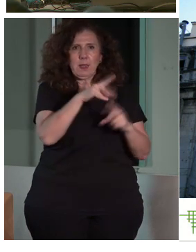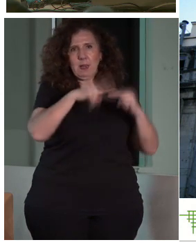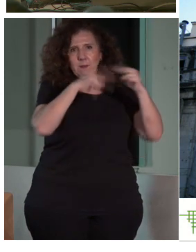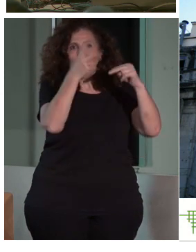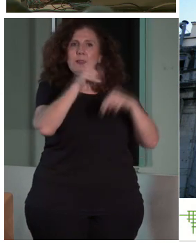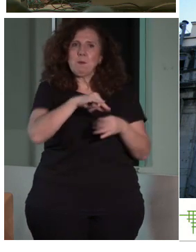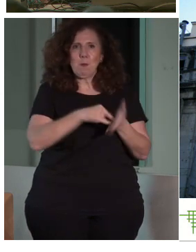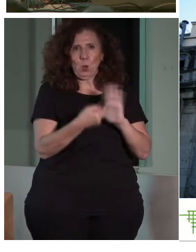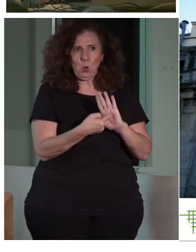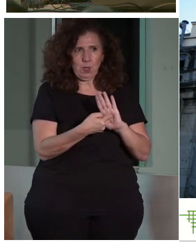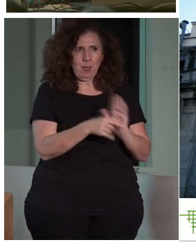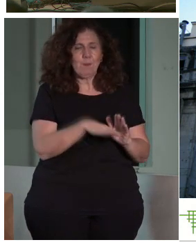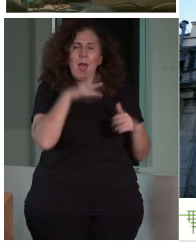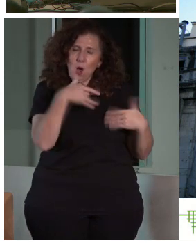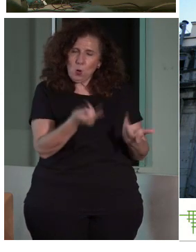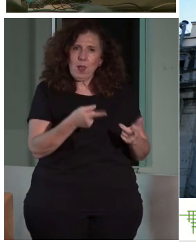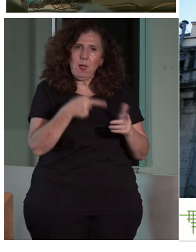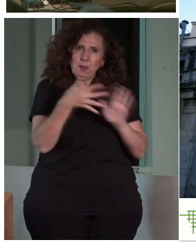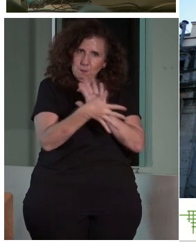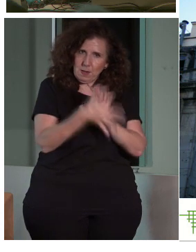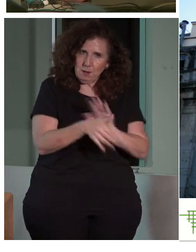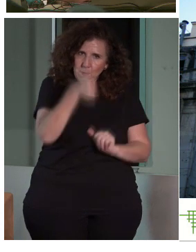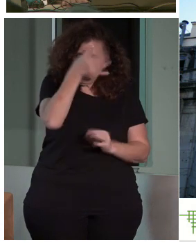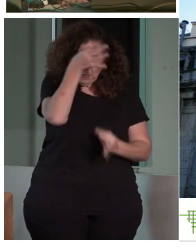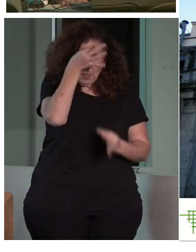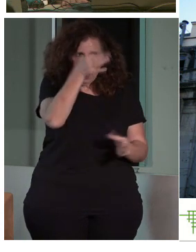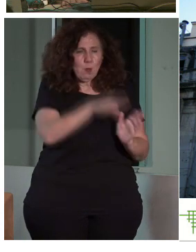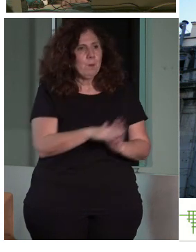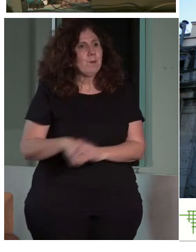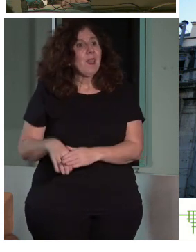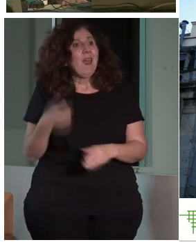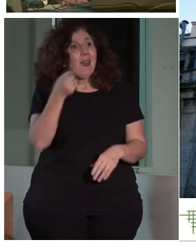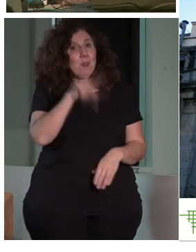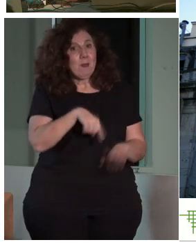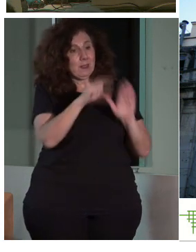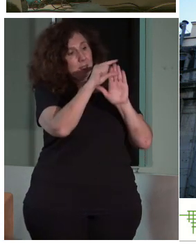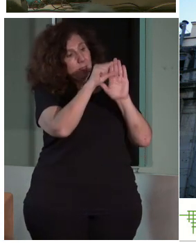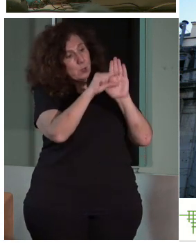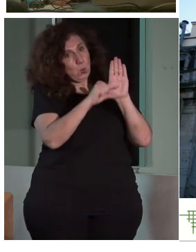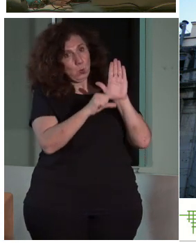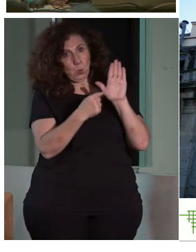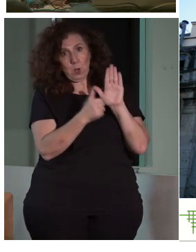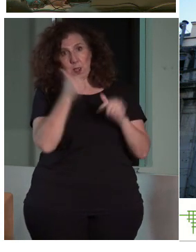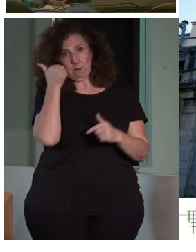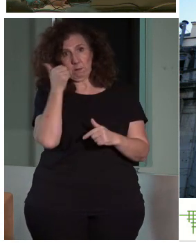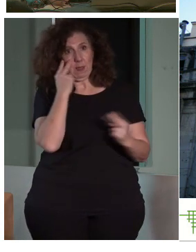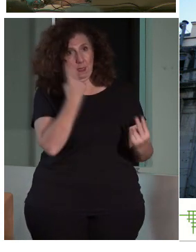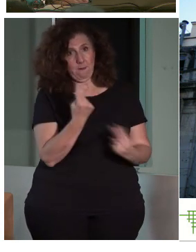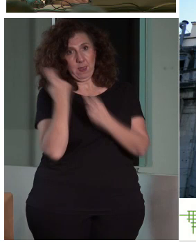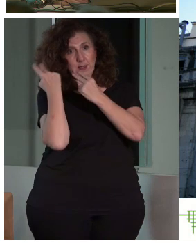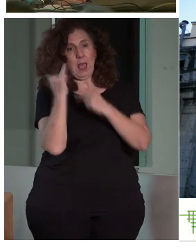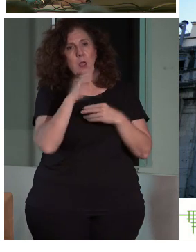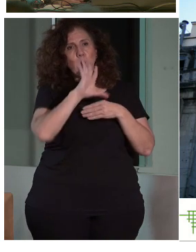Ahora os explicaré un poco más. Además de esta estructura que veis aquí, pues, existen unos anexos